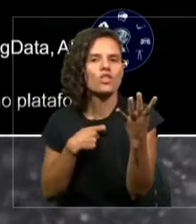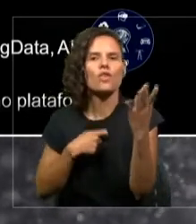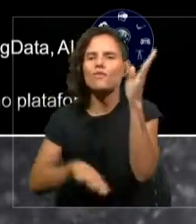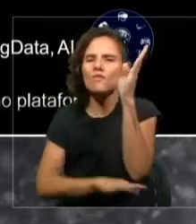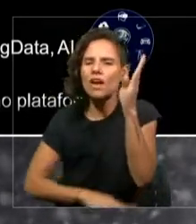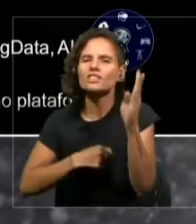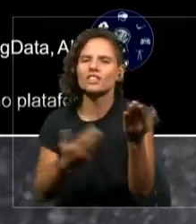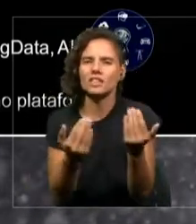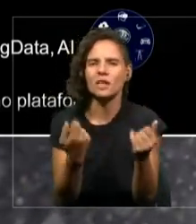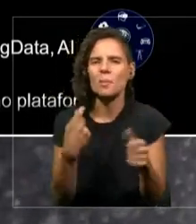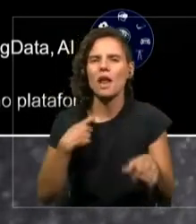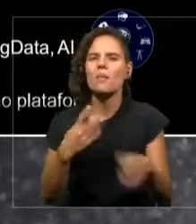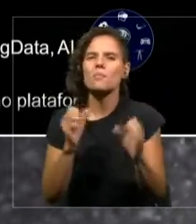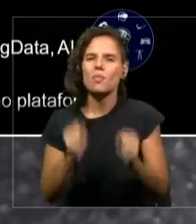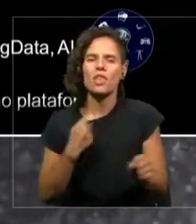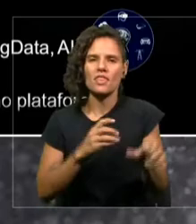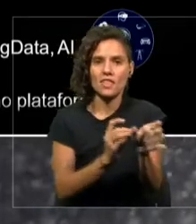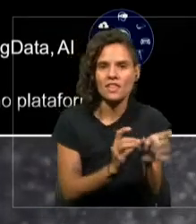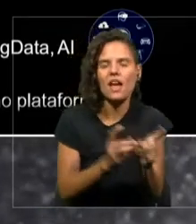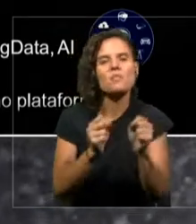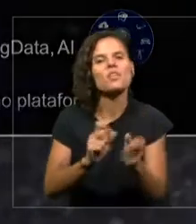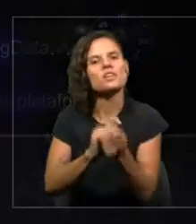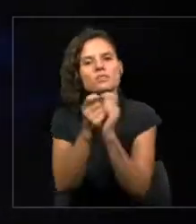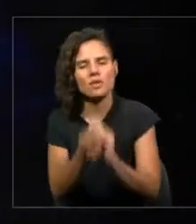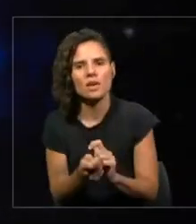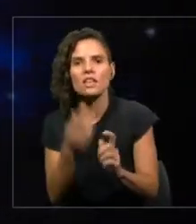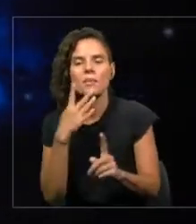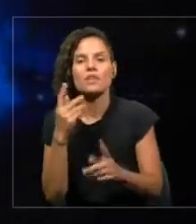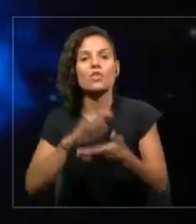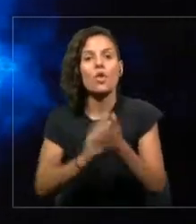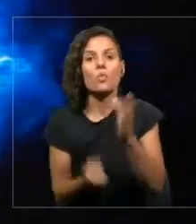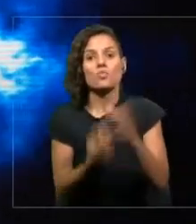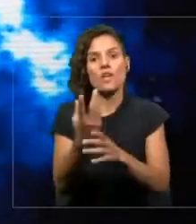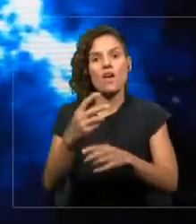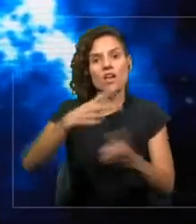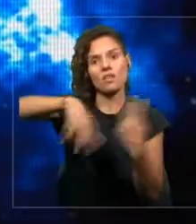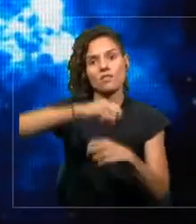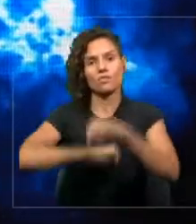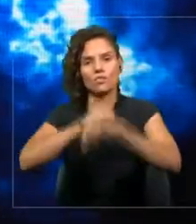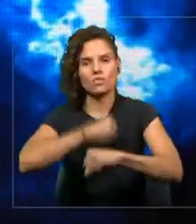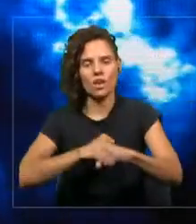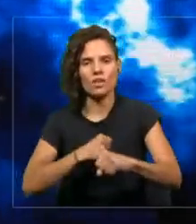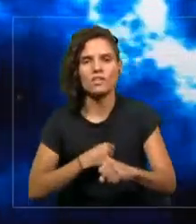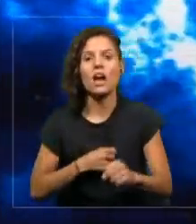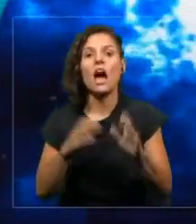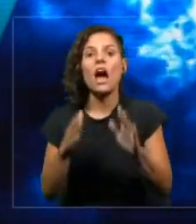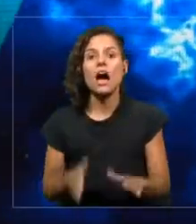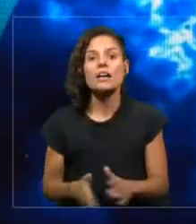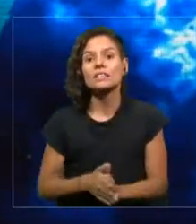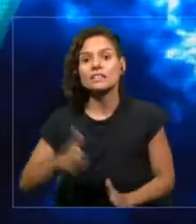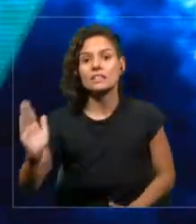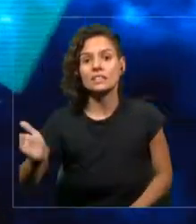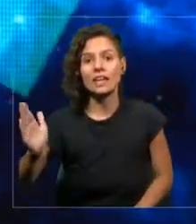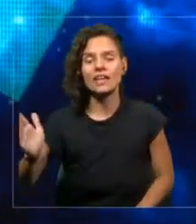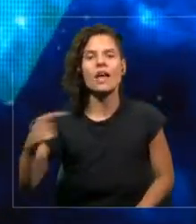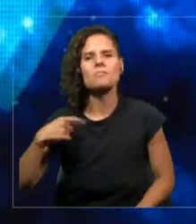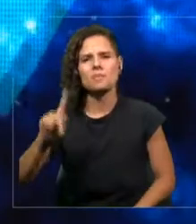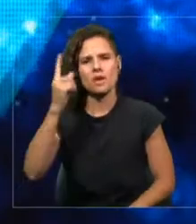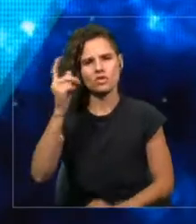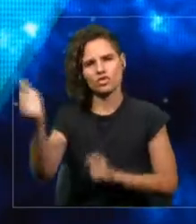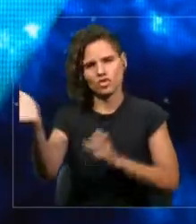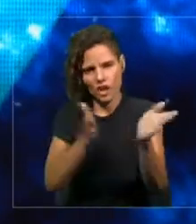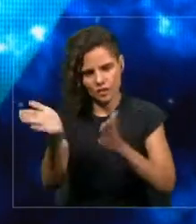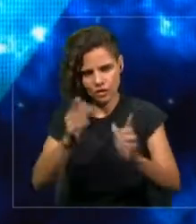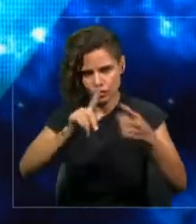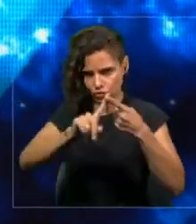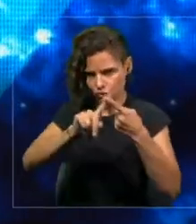revolución industrial 4.0. El primero de ellos, a tu mano izquierda, son servicios. ¿Cómo vamos a eficientar los mismos